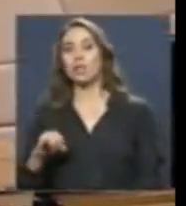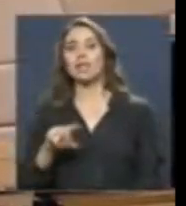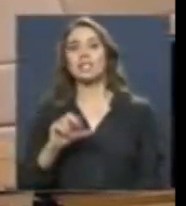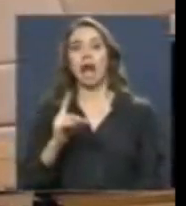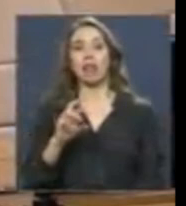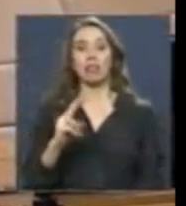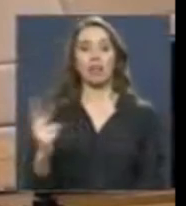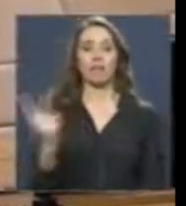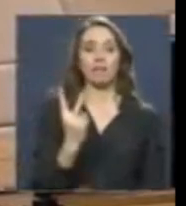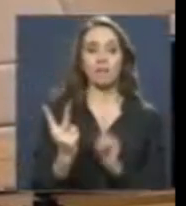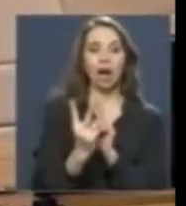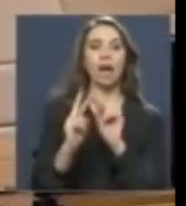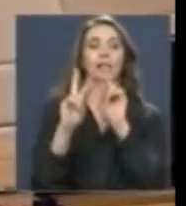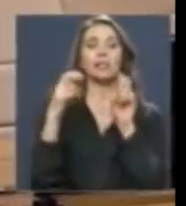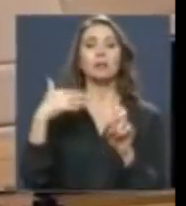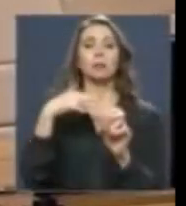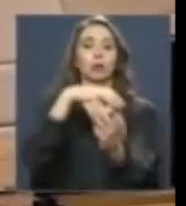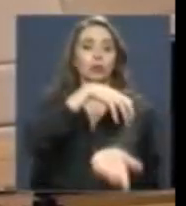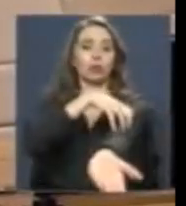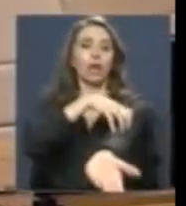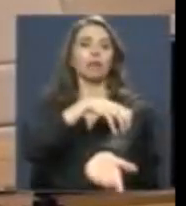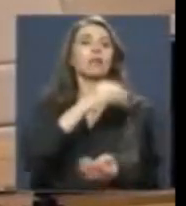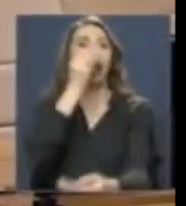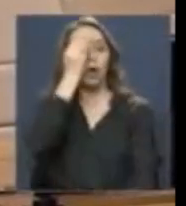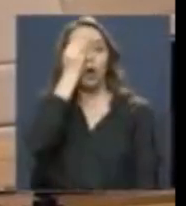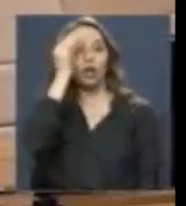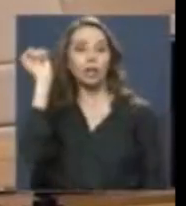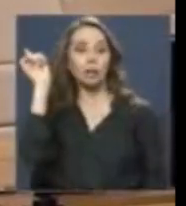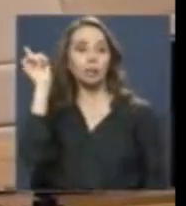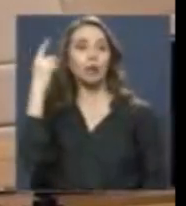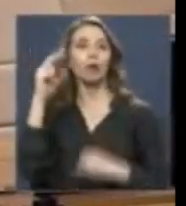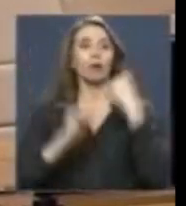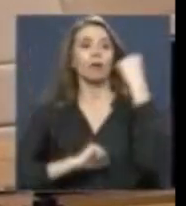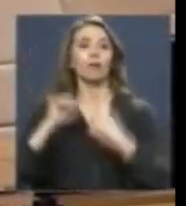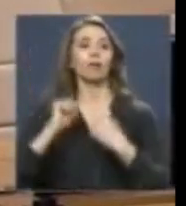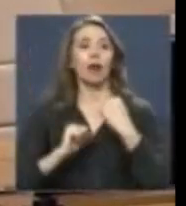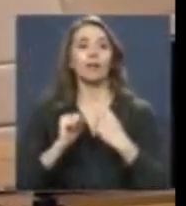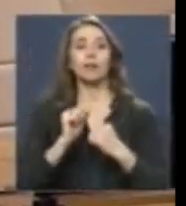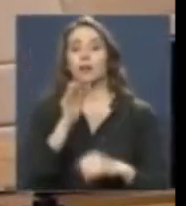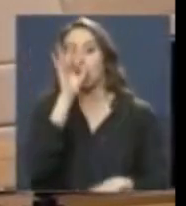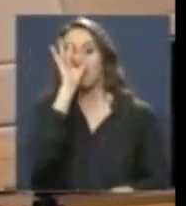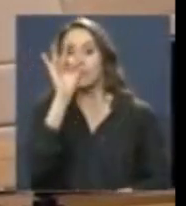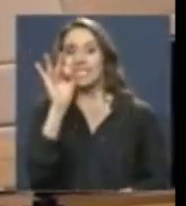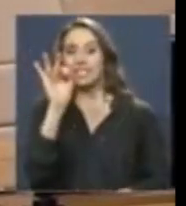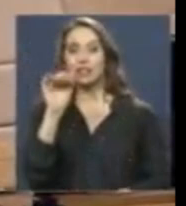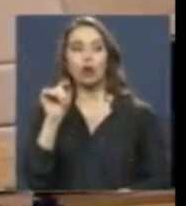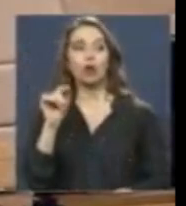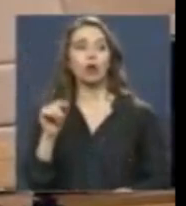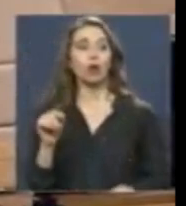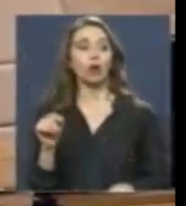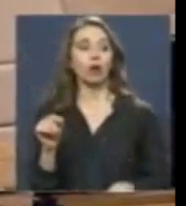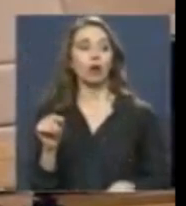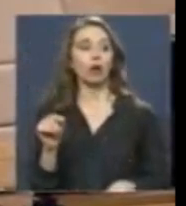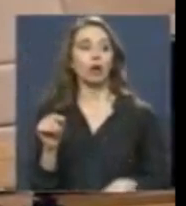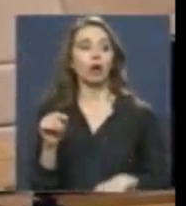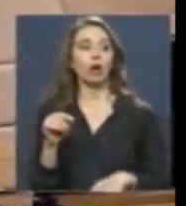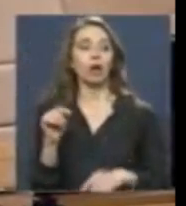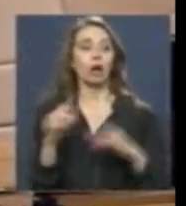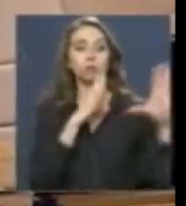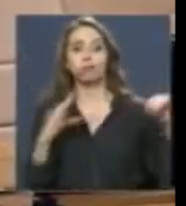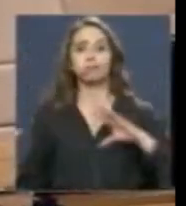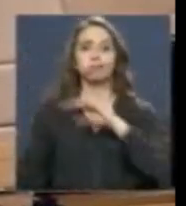importante de la región de Coquimbo, en torno a la industria pisquera, que ha estado muy en boga